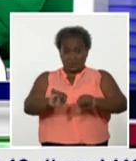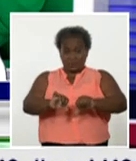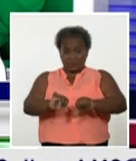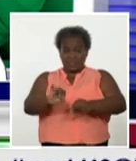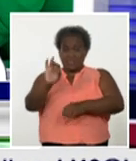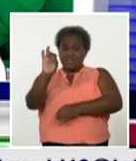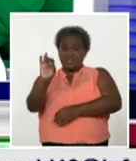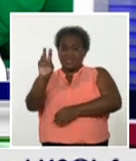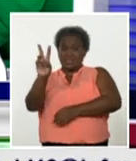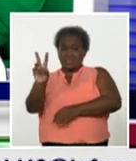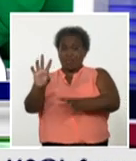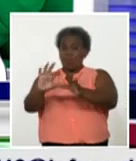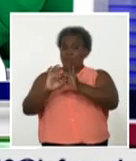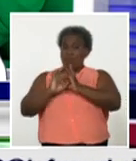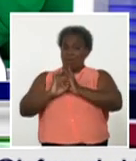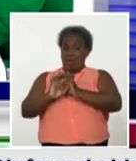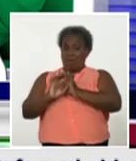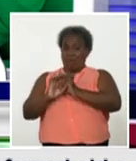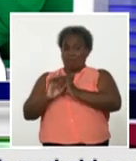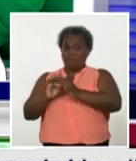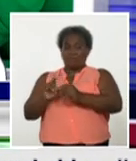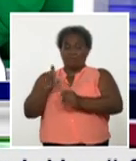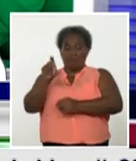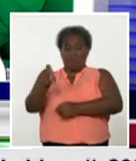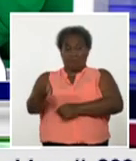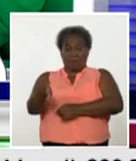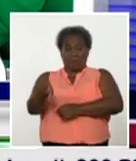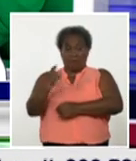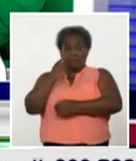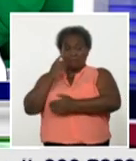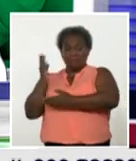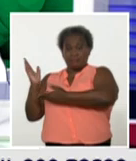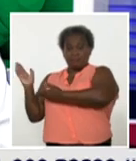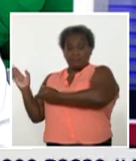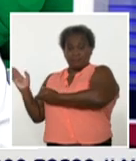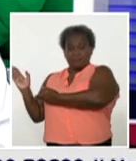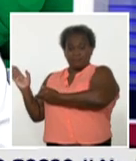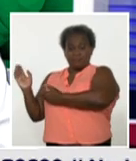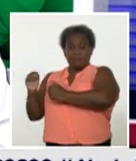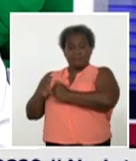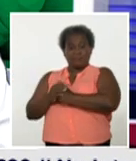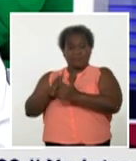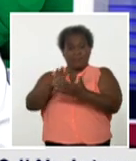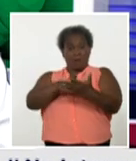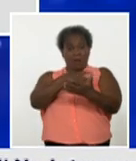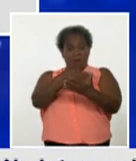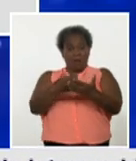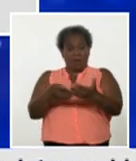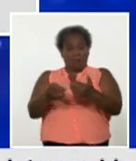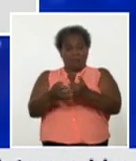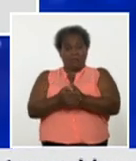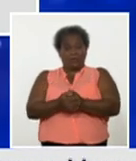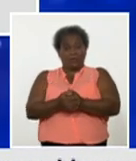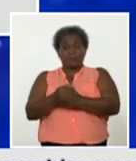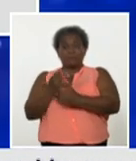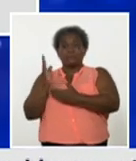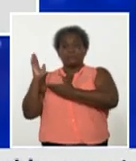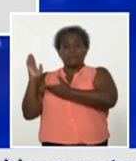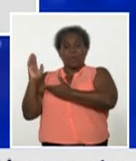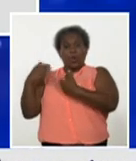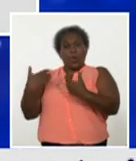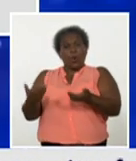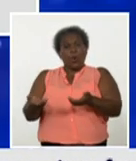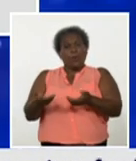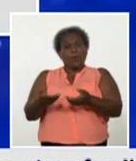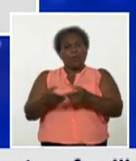estado grave y finalmente ahí tienen el gráfico con el comportamiento de la pandemia en